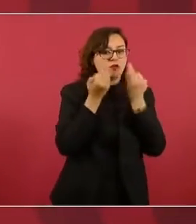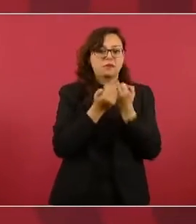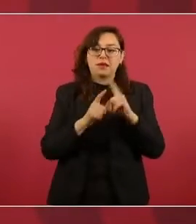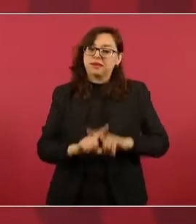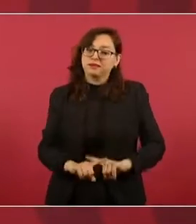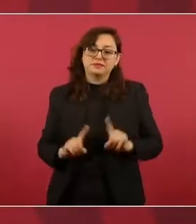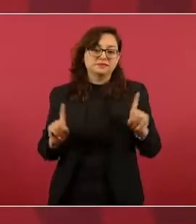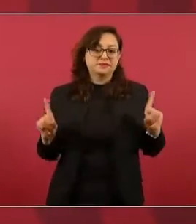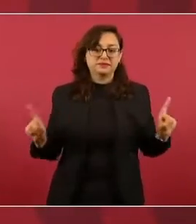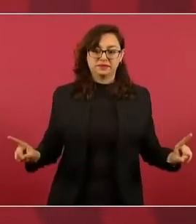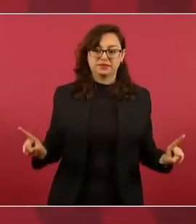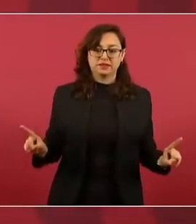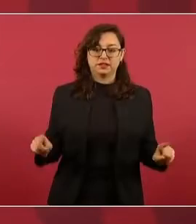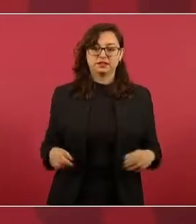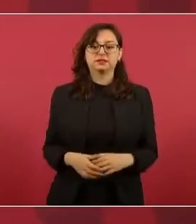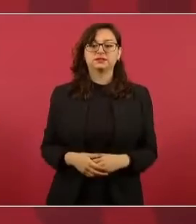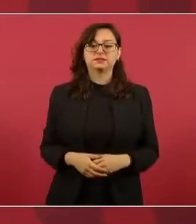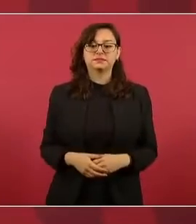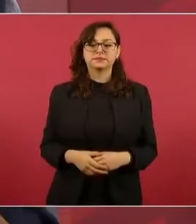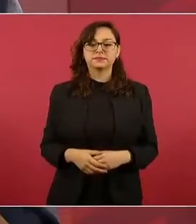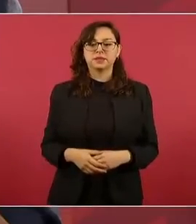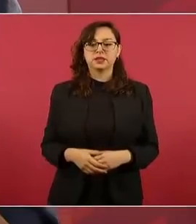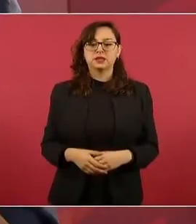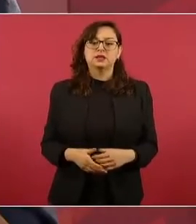estilos distintos. Entonces,